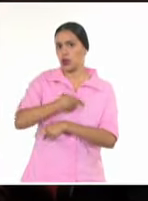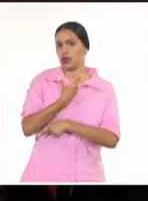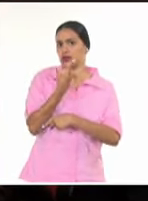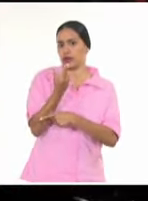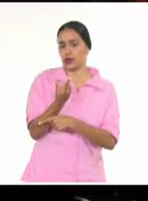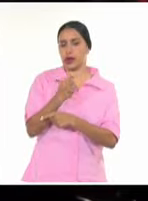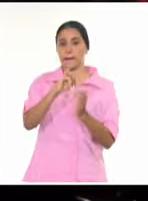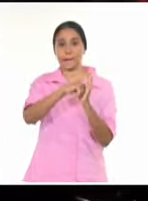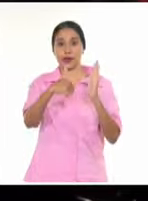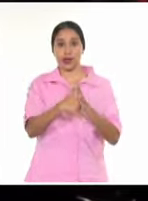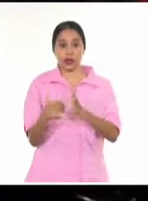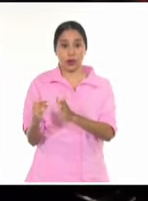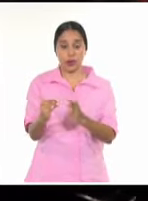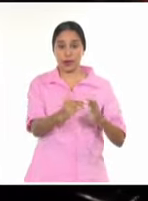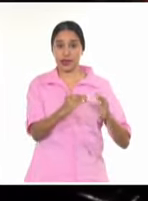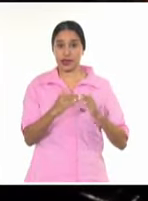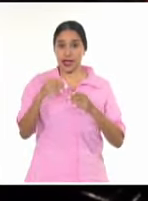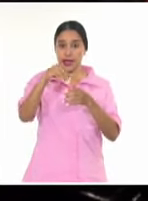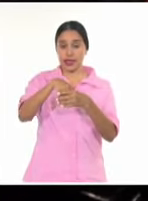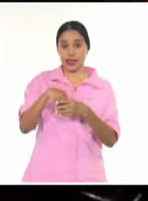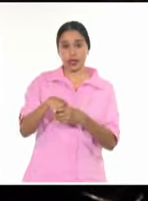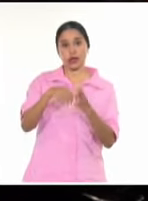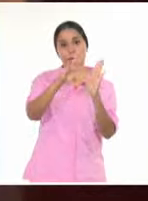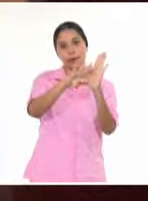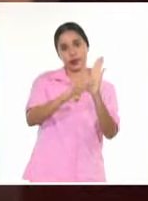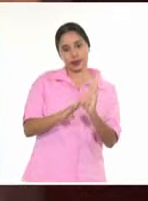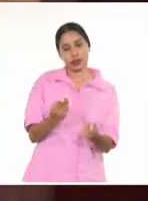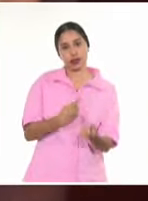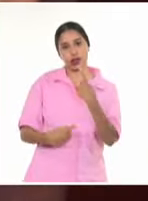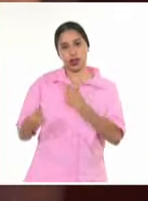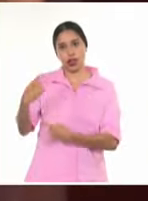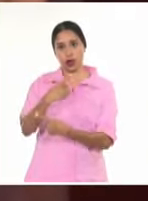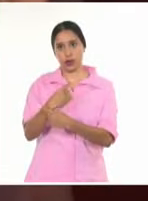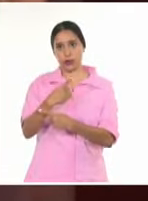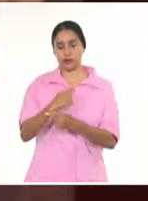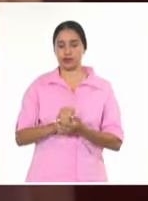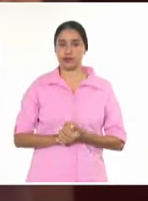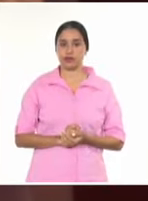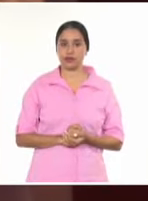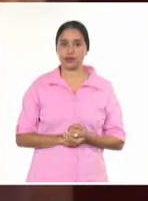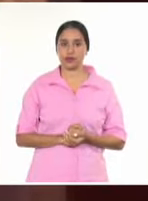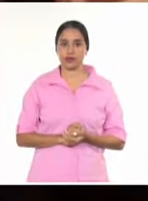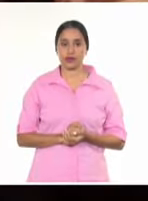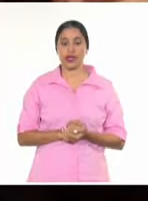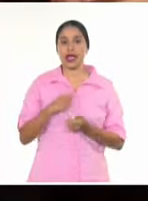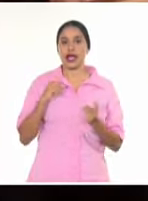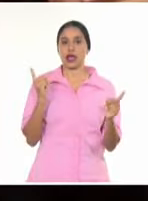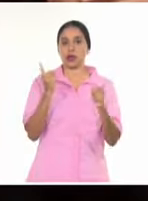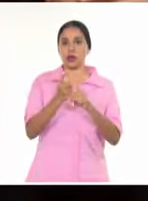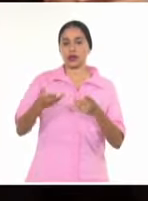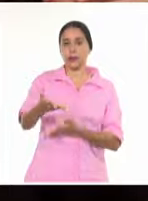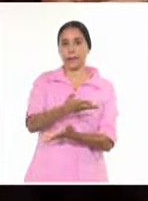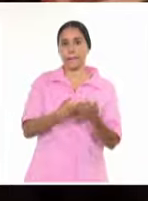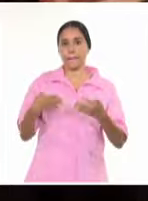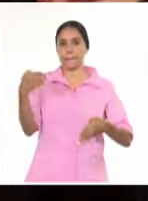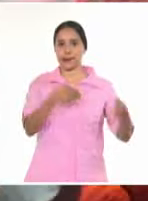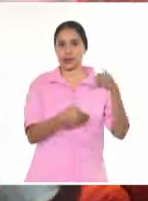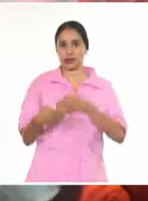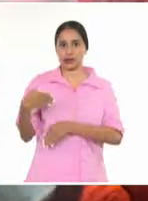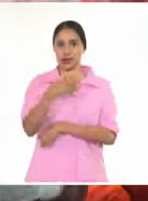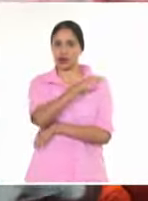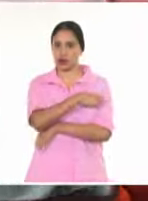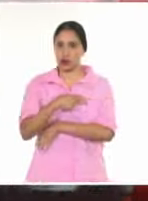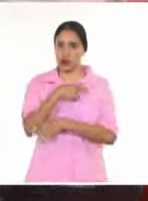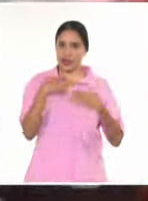proyectos comunitarios y la programación en cada uno de los escenarios. En el encuentro participaron las máximas autoridades del